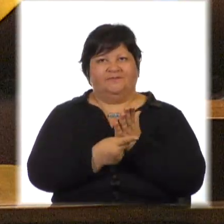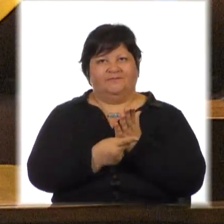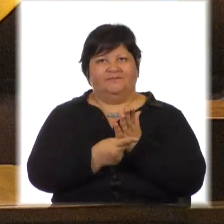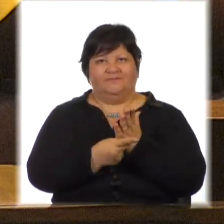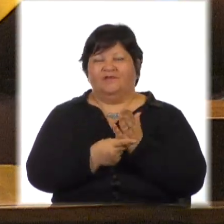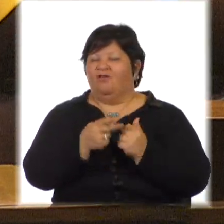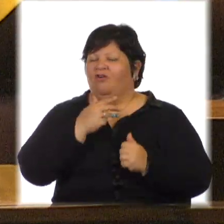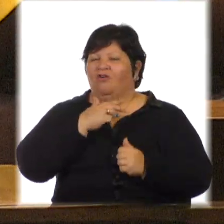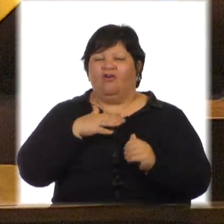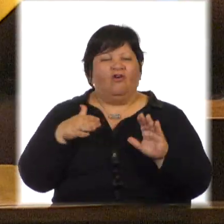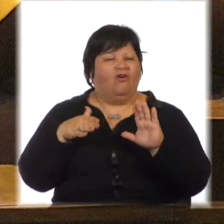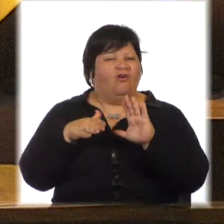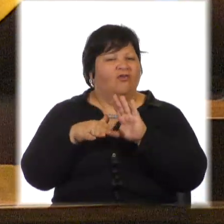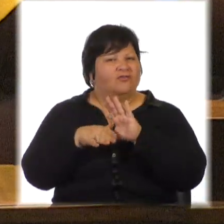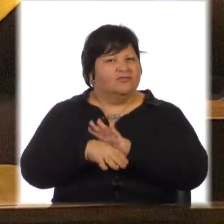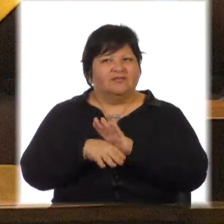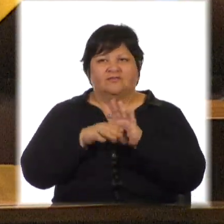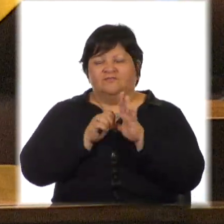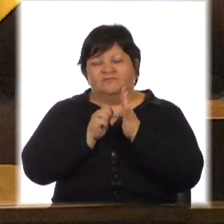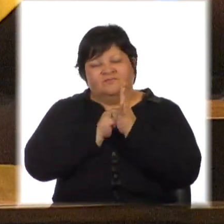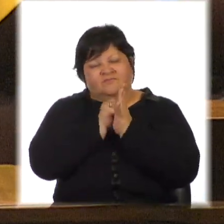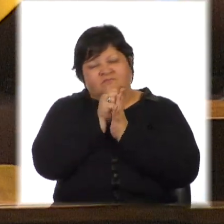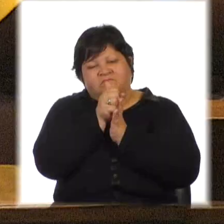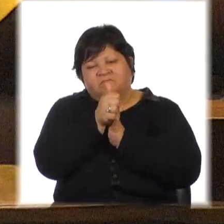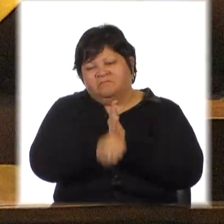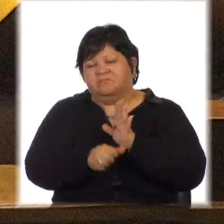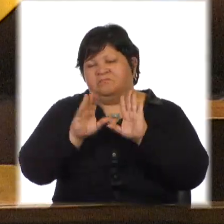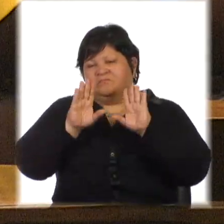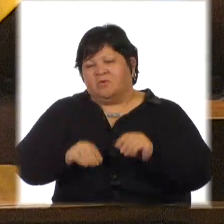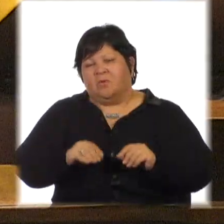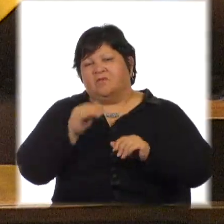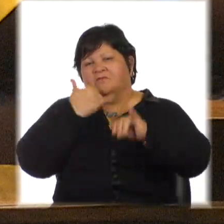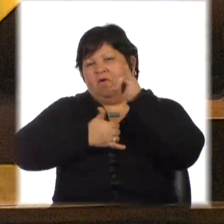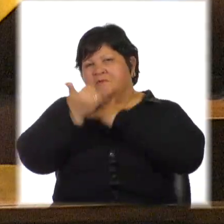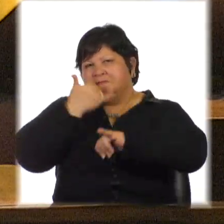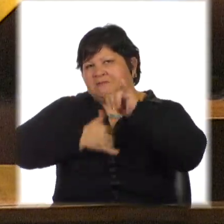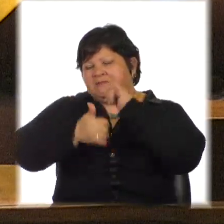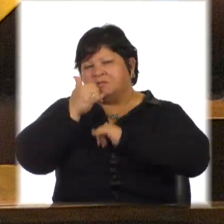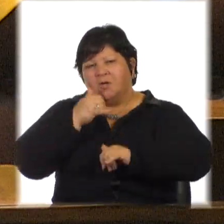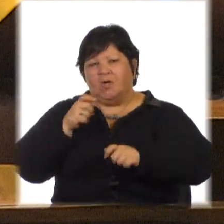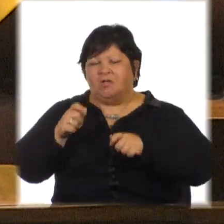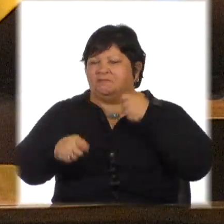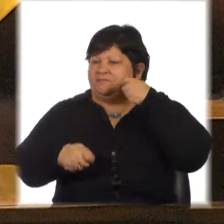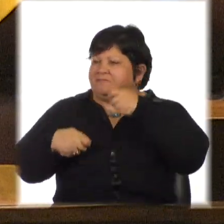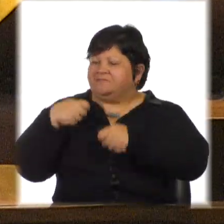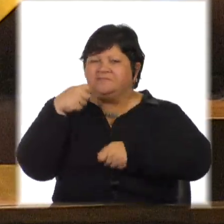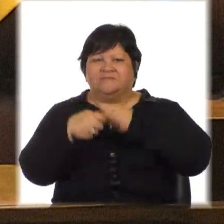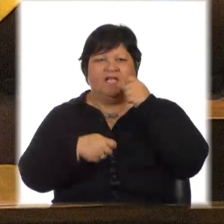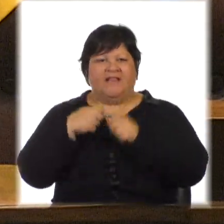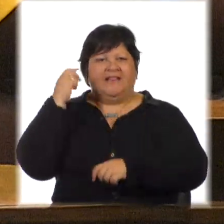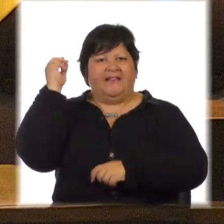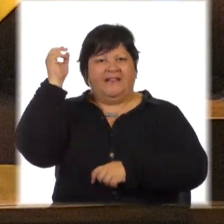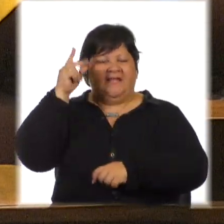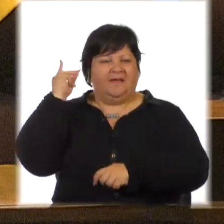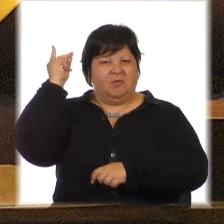que coincido plenamente con los aspectos técnicos, médicos y jurídicos que han vertido los legisladores preopinantes de nuestra